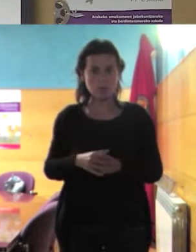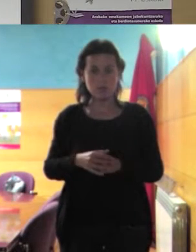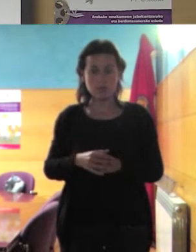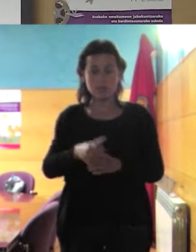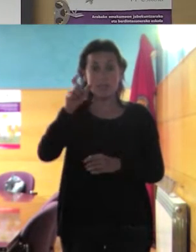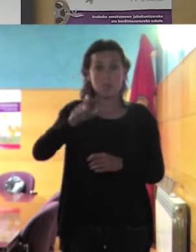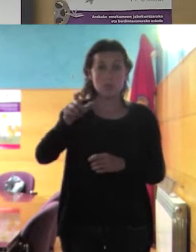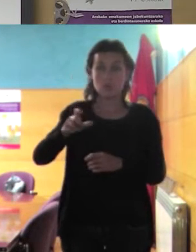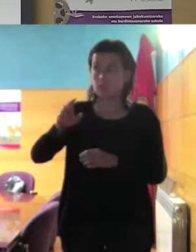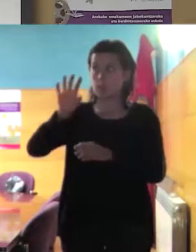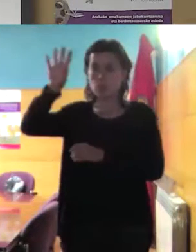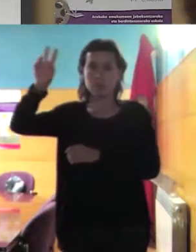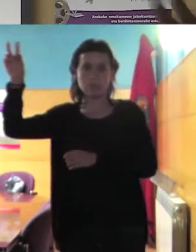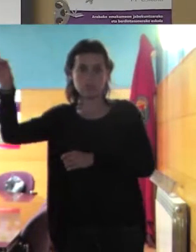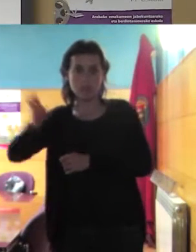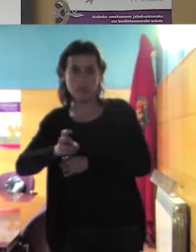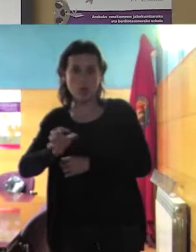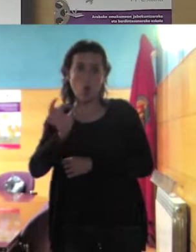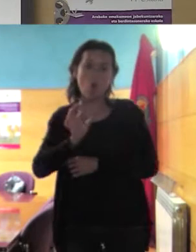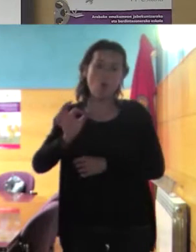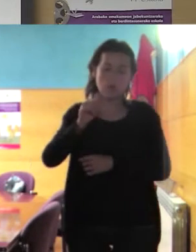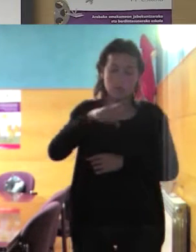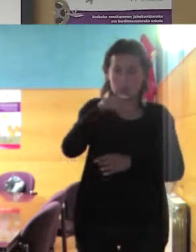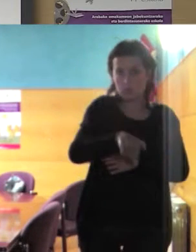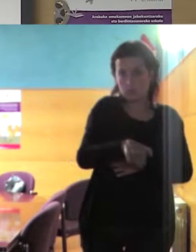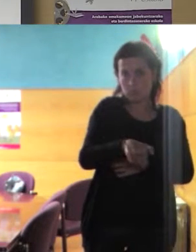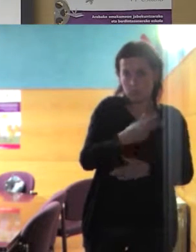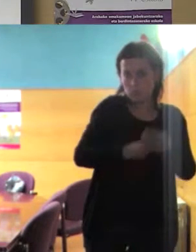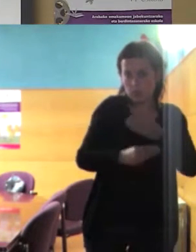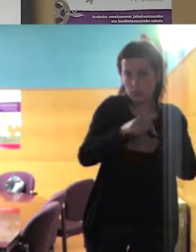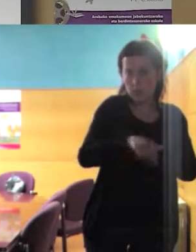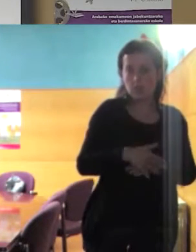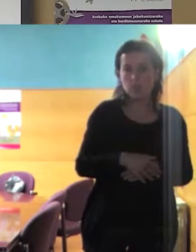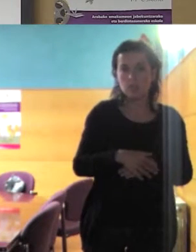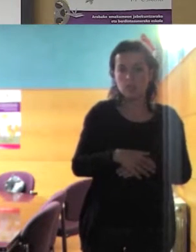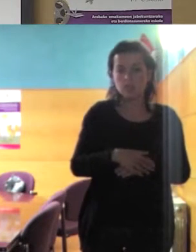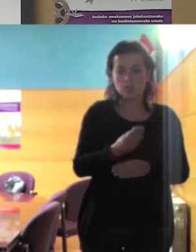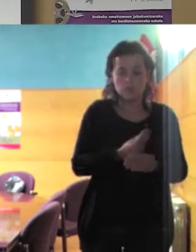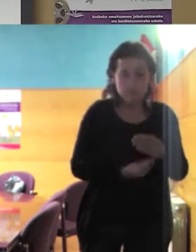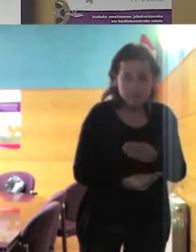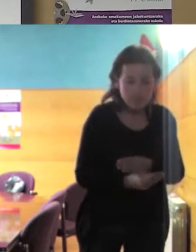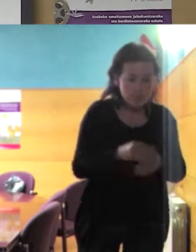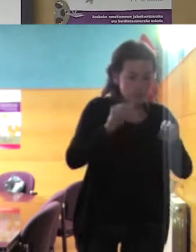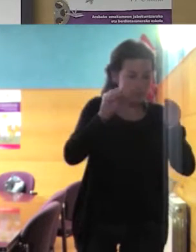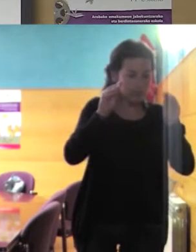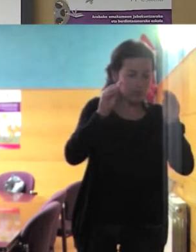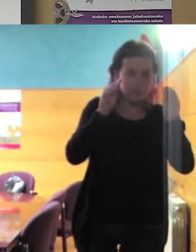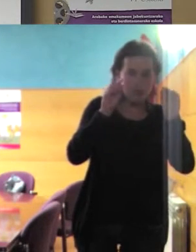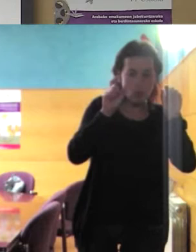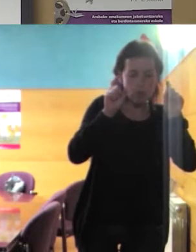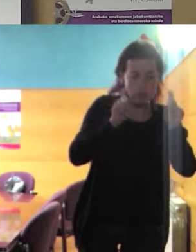estábamos aquí y estamos aquí cómo nos hemos criado y cómo somos más producto de lo que quisiéramos